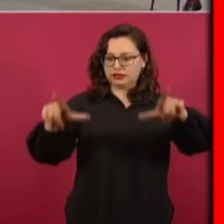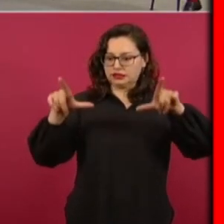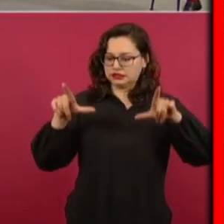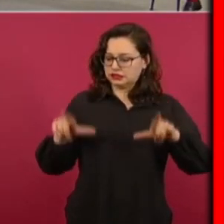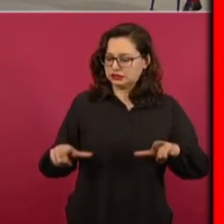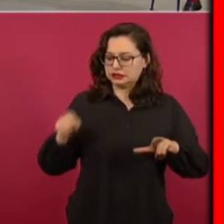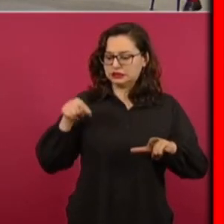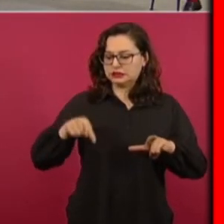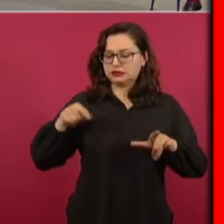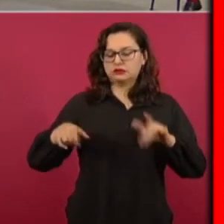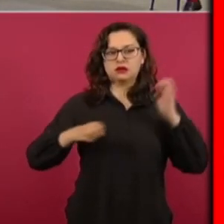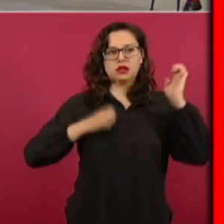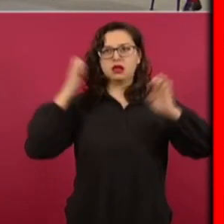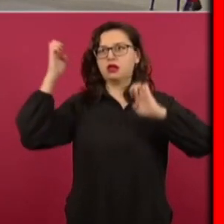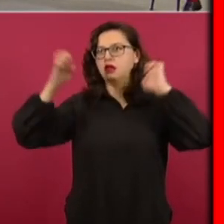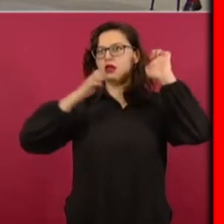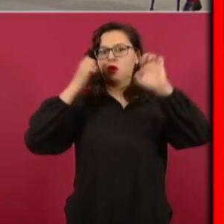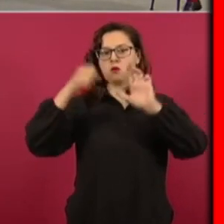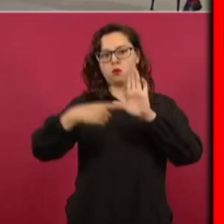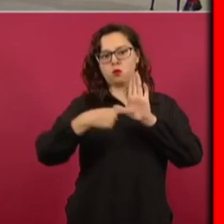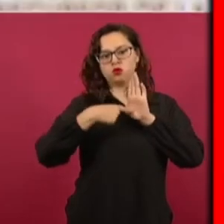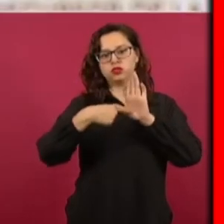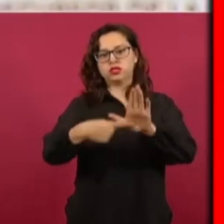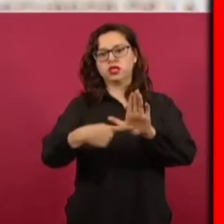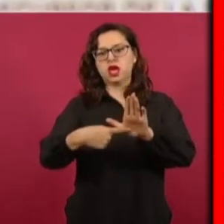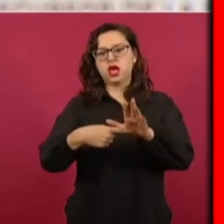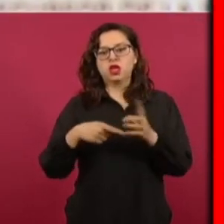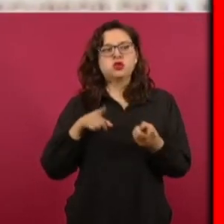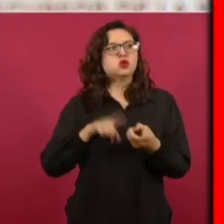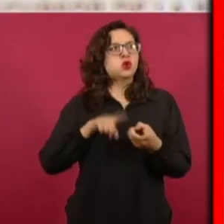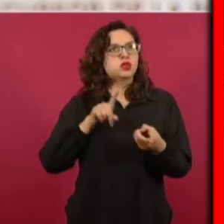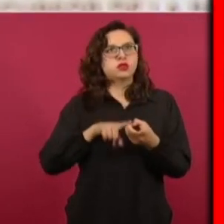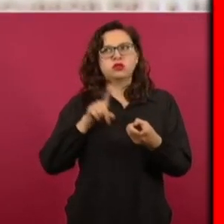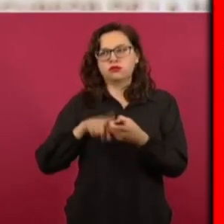mostramos la exhibimos para que la gente pueda verla